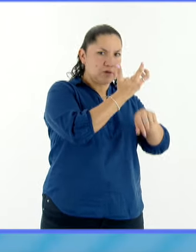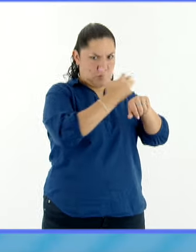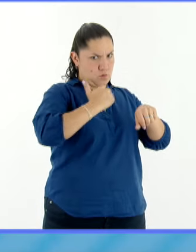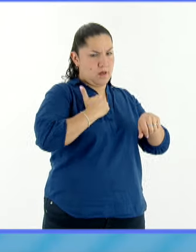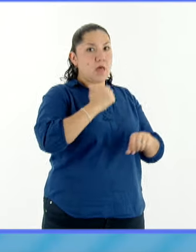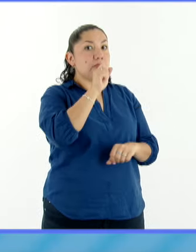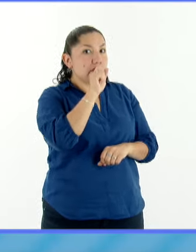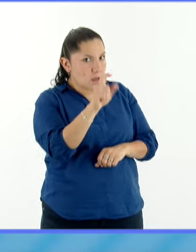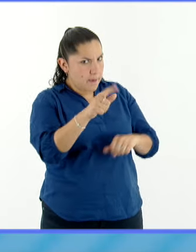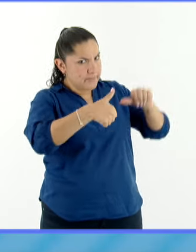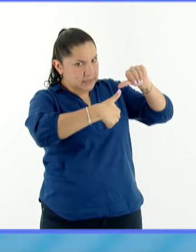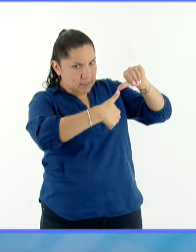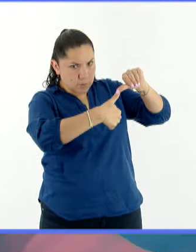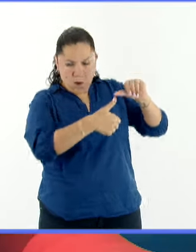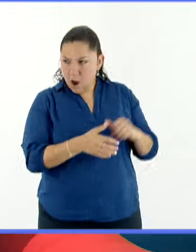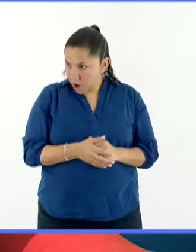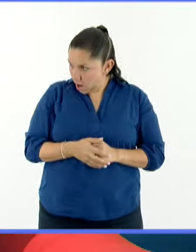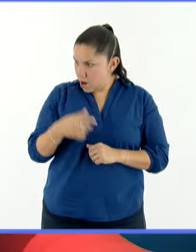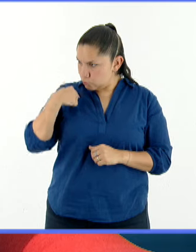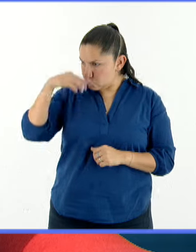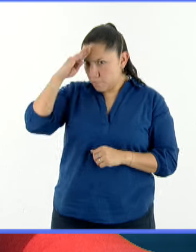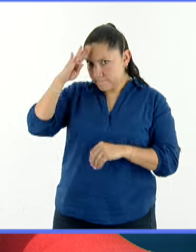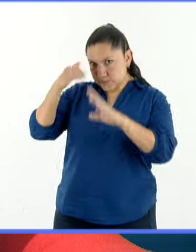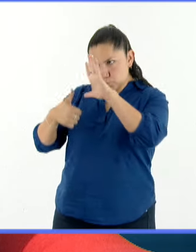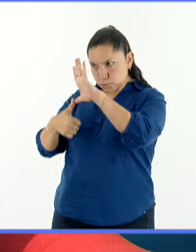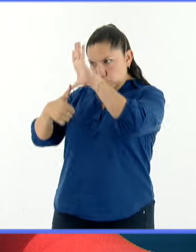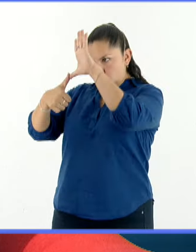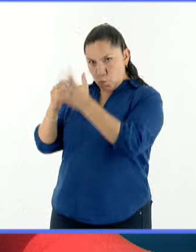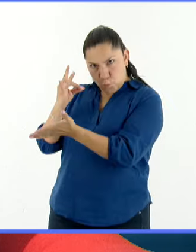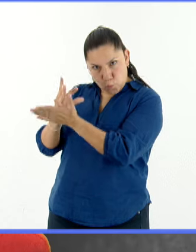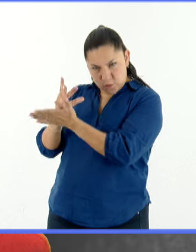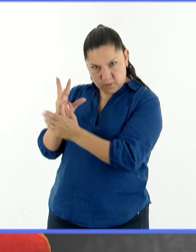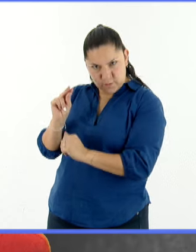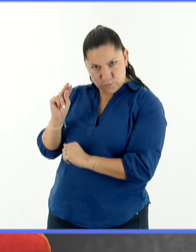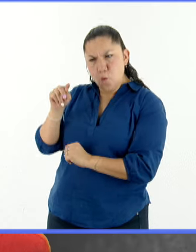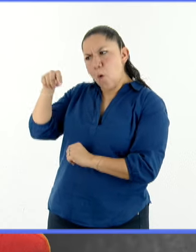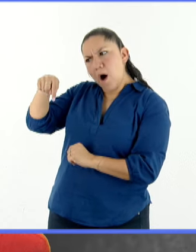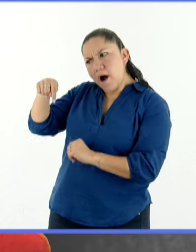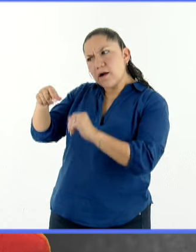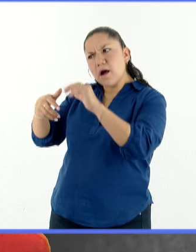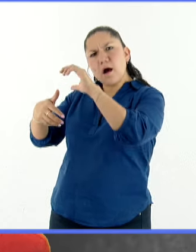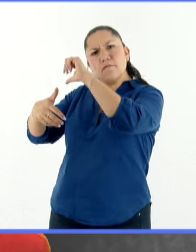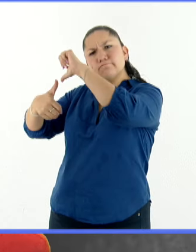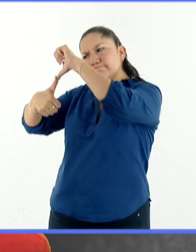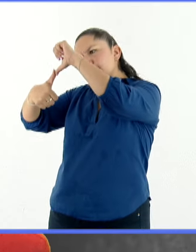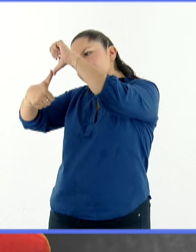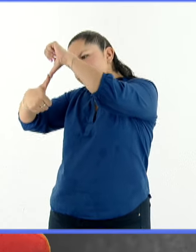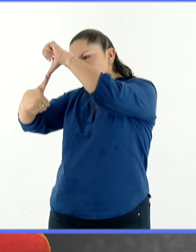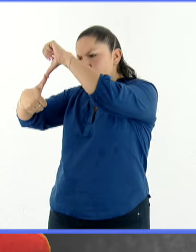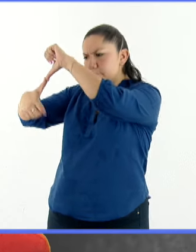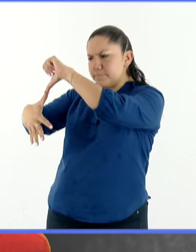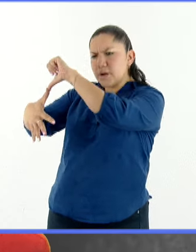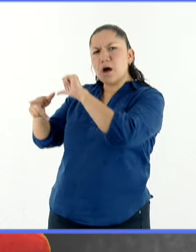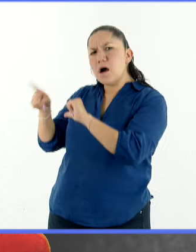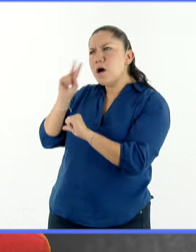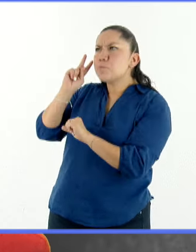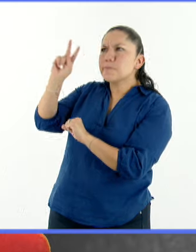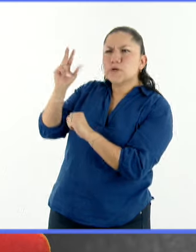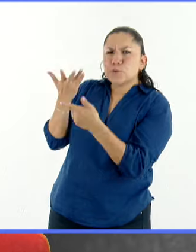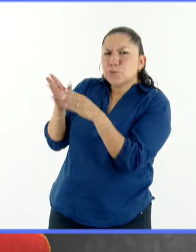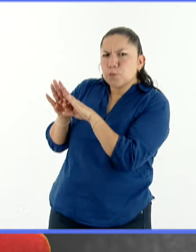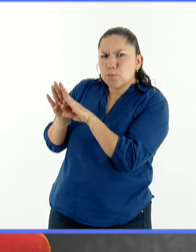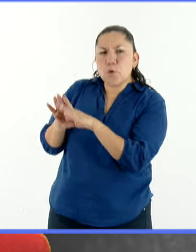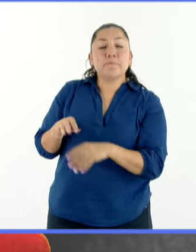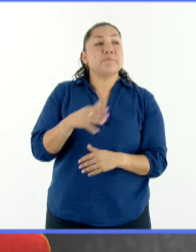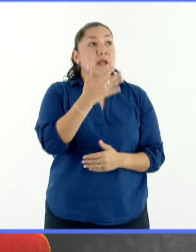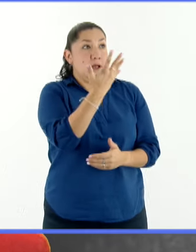A bien, entiendo que solamente para el norte, ¿qué sucederá en el sur de nuestro continente, doctor? Bueno, básicamente la parte importante